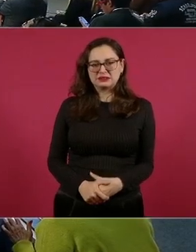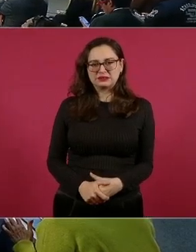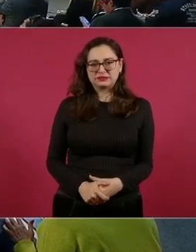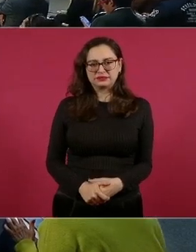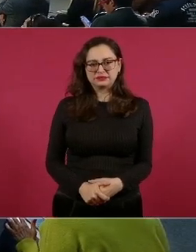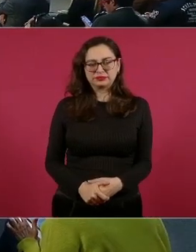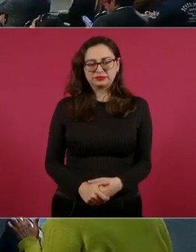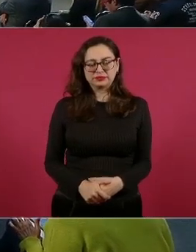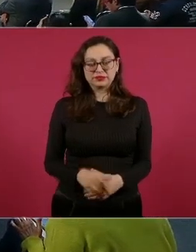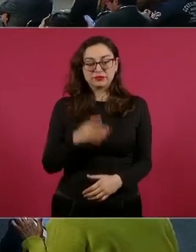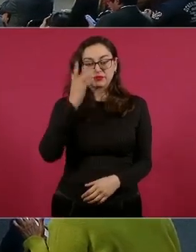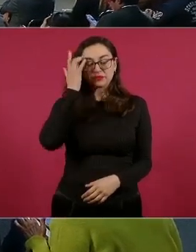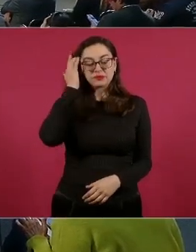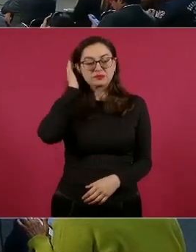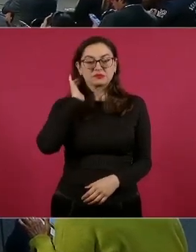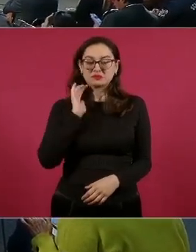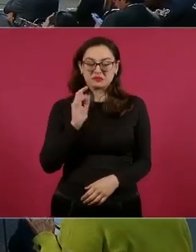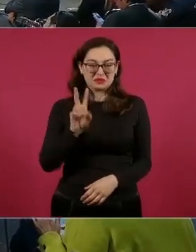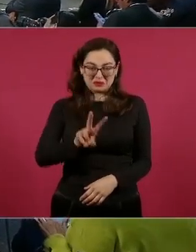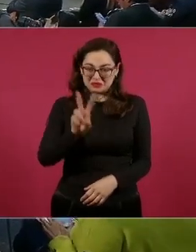Imagínense, esto es una vergüenza.